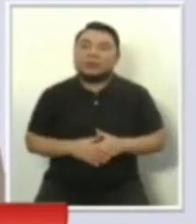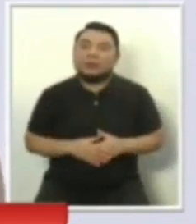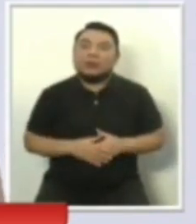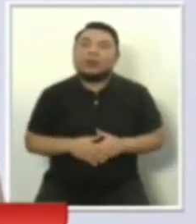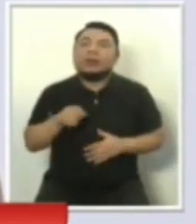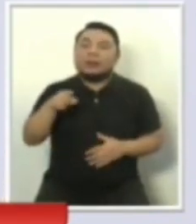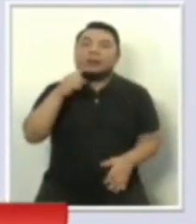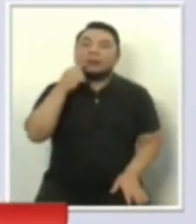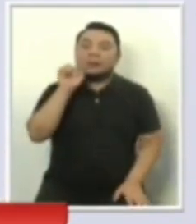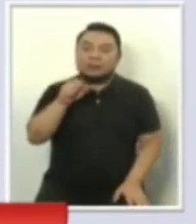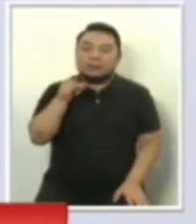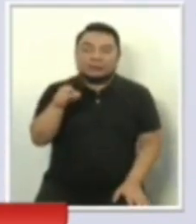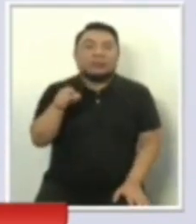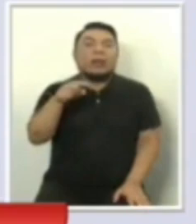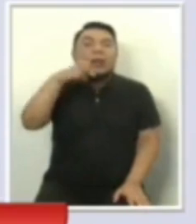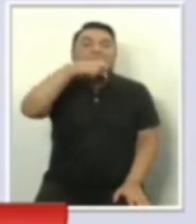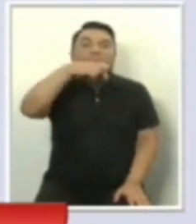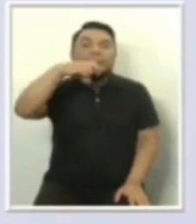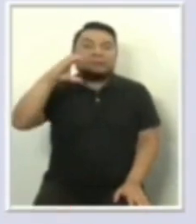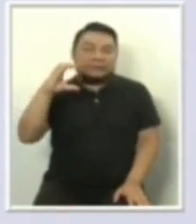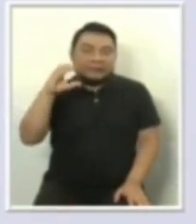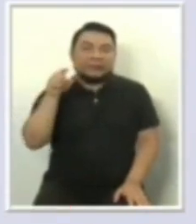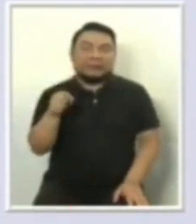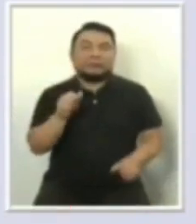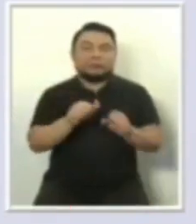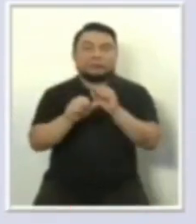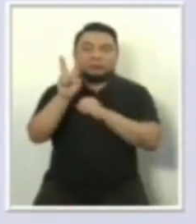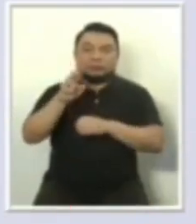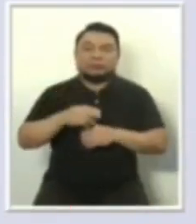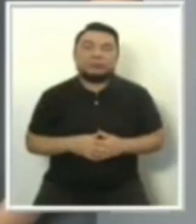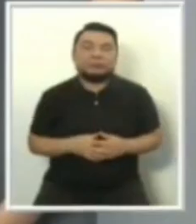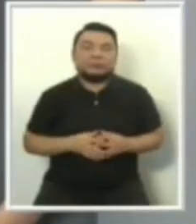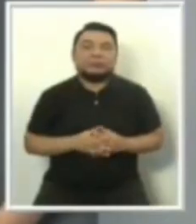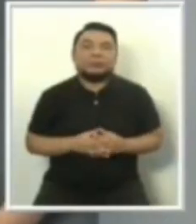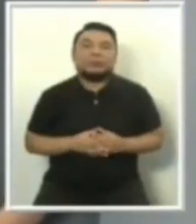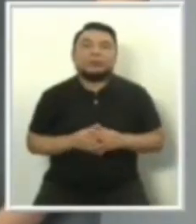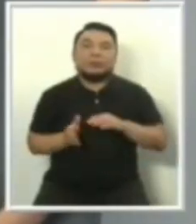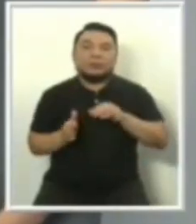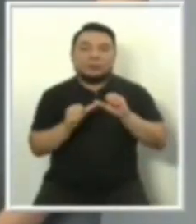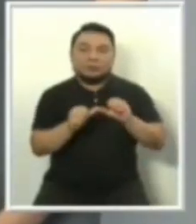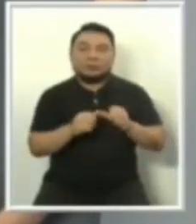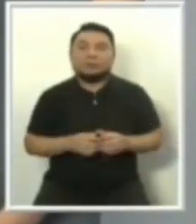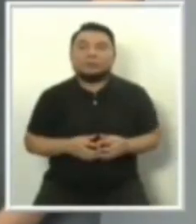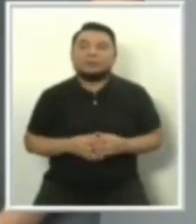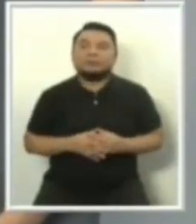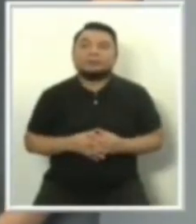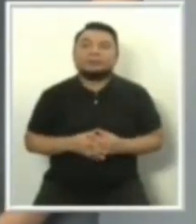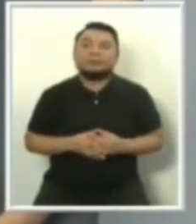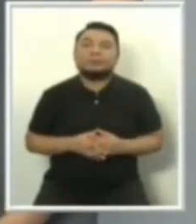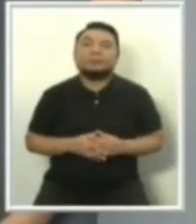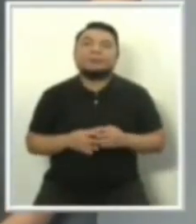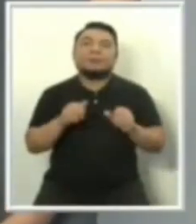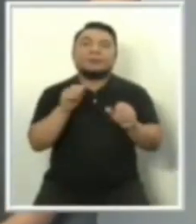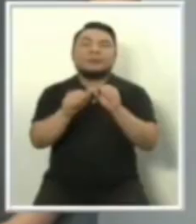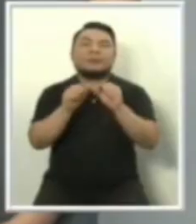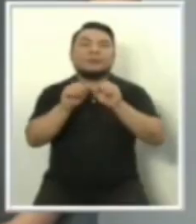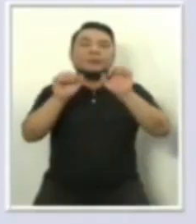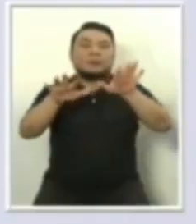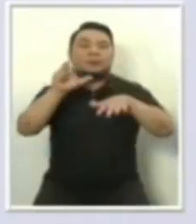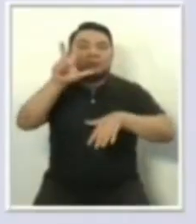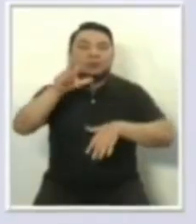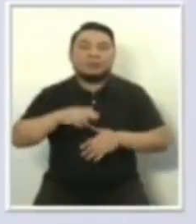porque es Alberto Bengolea, Partido Popular Cristiano, que es el número doce, ahora sí continuamos. El número trece,